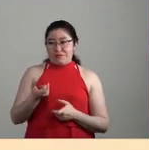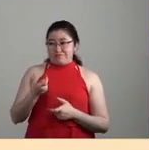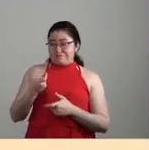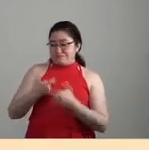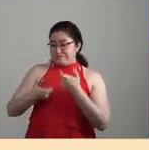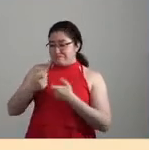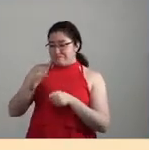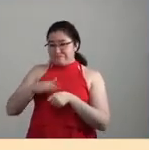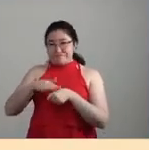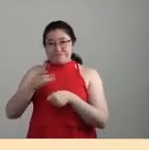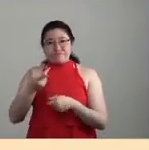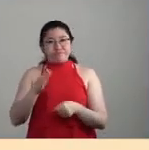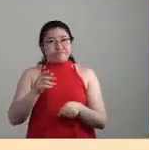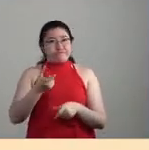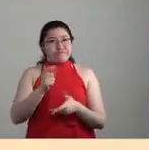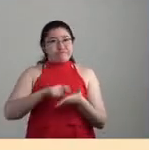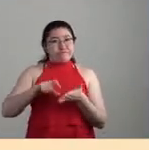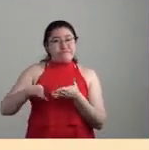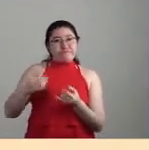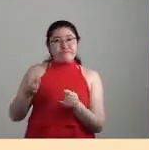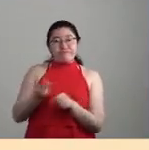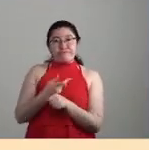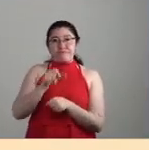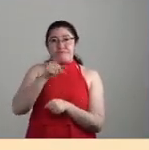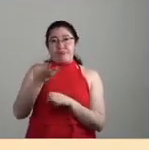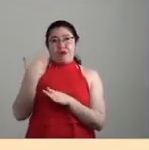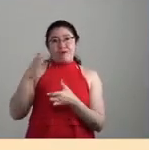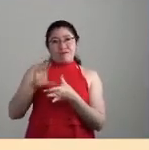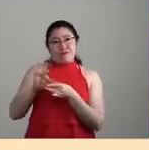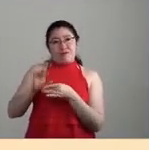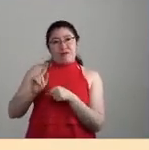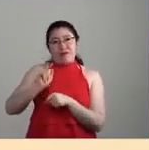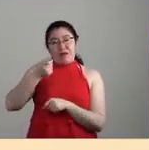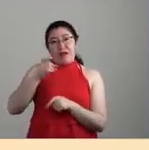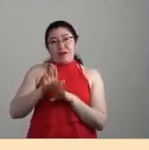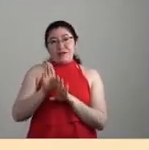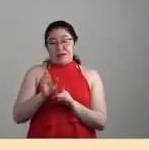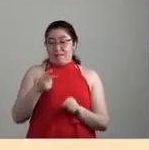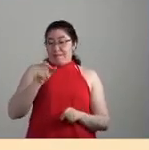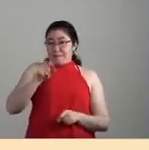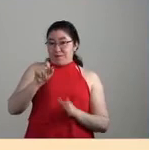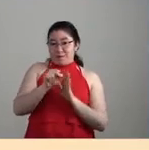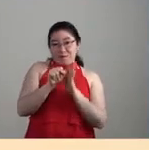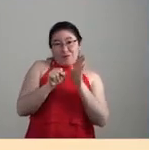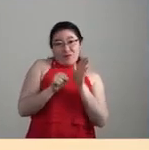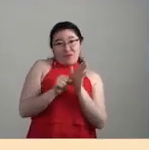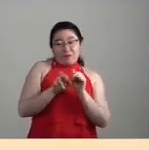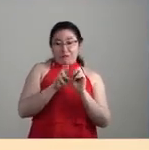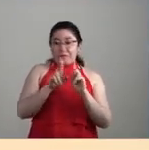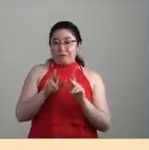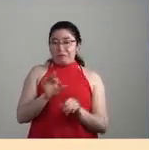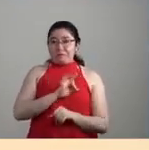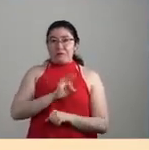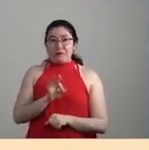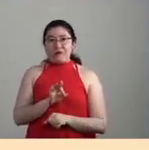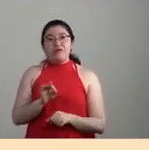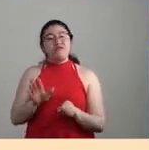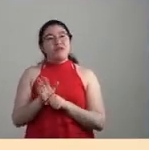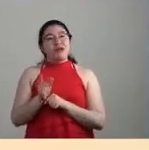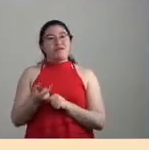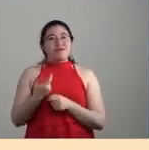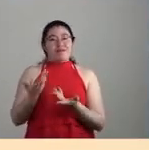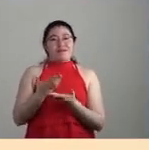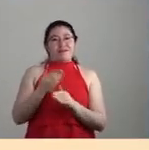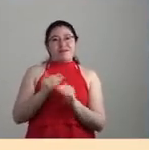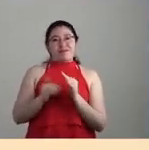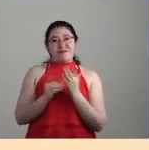también, por supuesto, pues esto que comentábamos antes pues la fragilidad del propio sistema a la hora de hacer este tipo de operaciones que las cuales